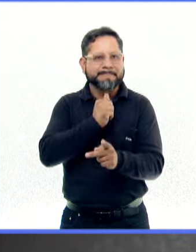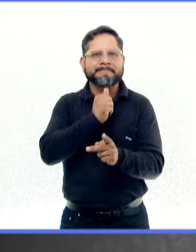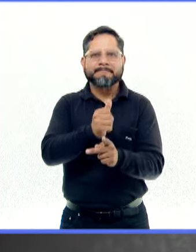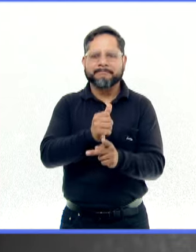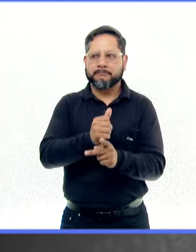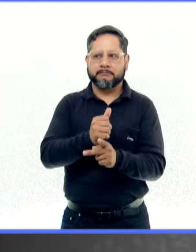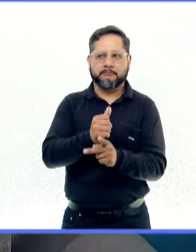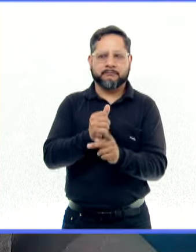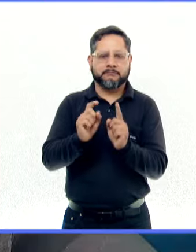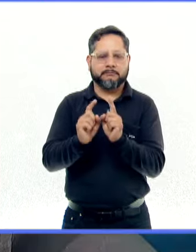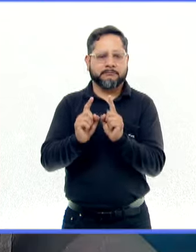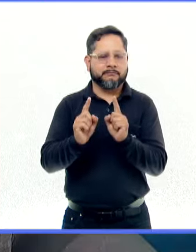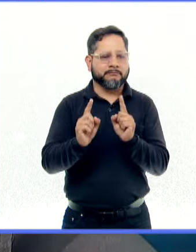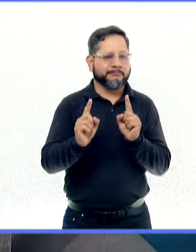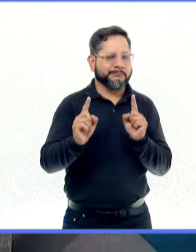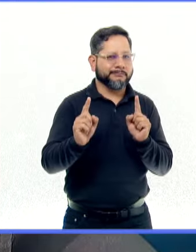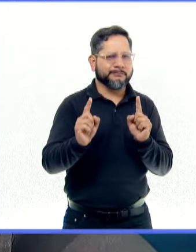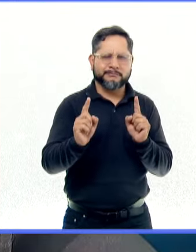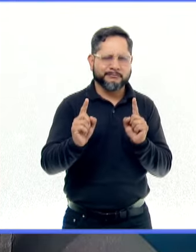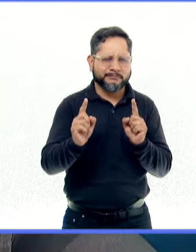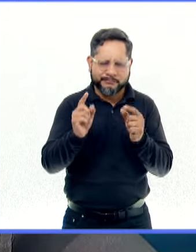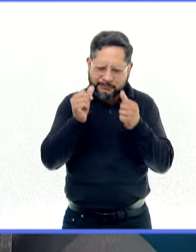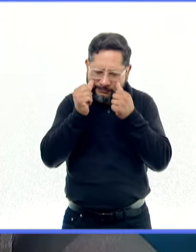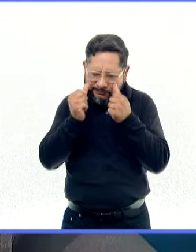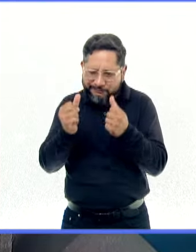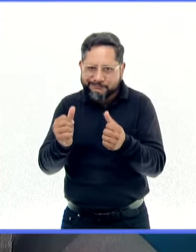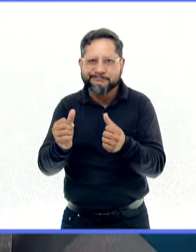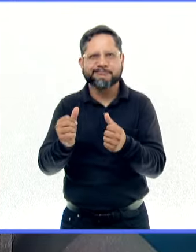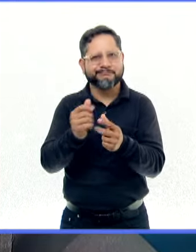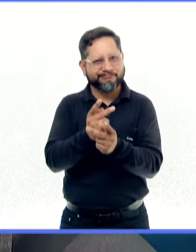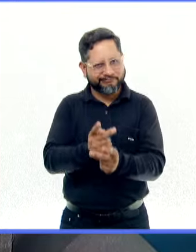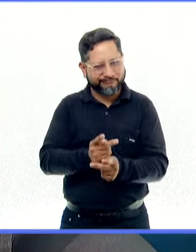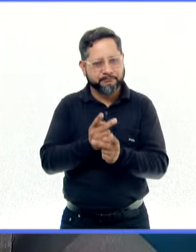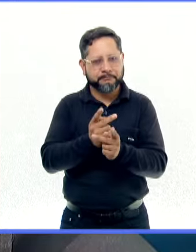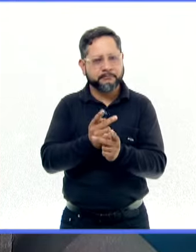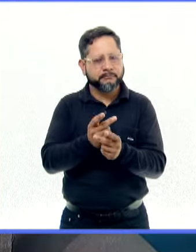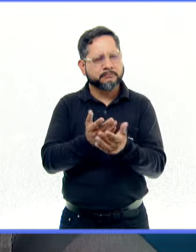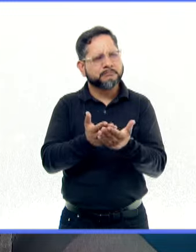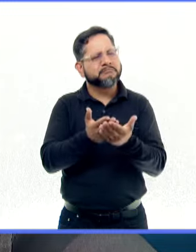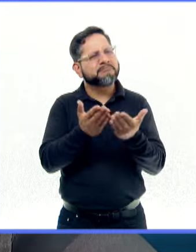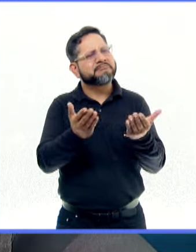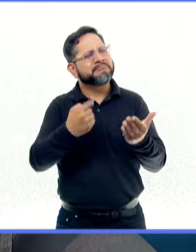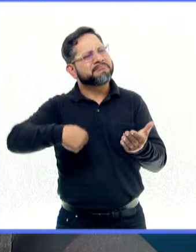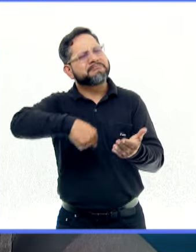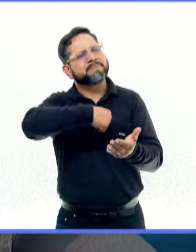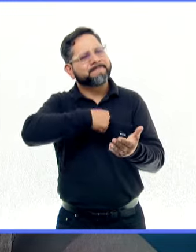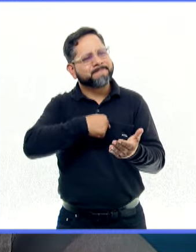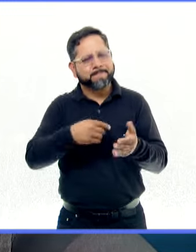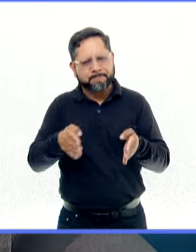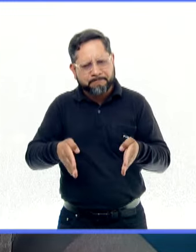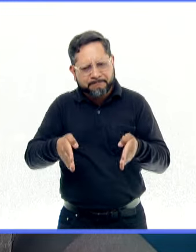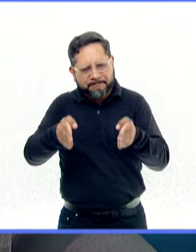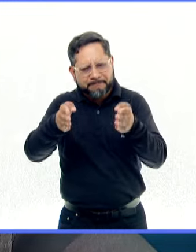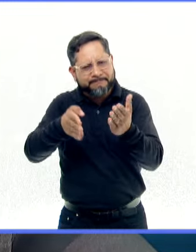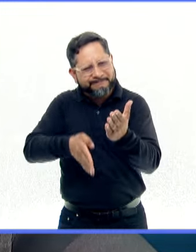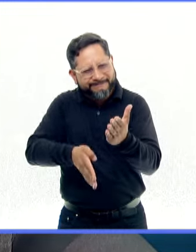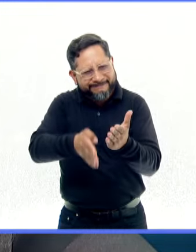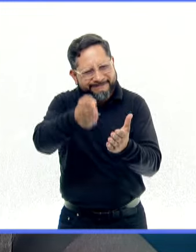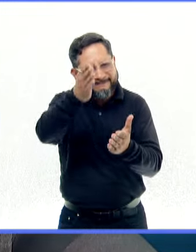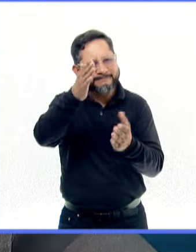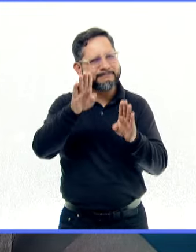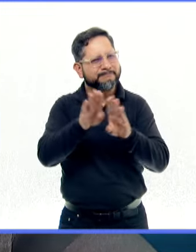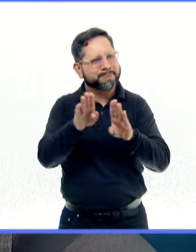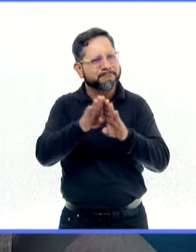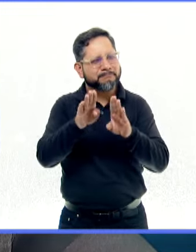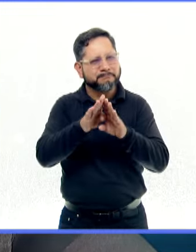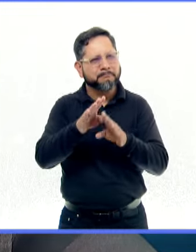socialización. ¿Cuál es el camino, digamos, a seguir? ¿Cómo lograr que esta convivencia sea de la